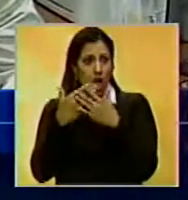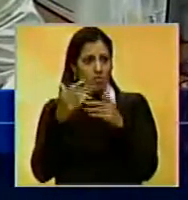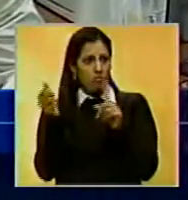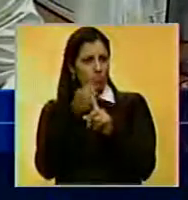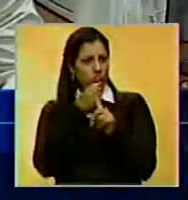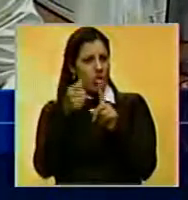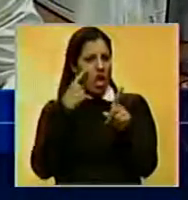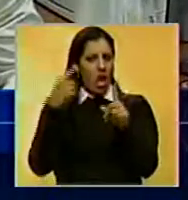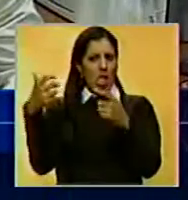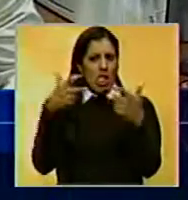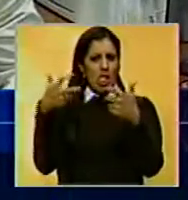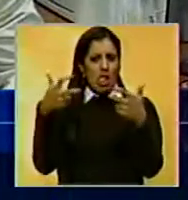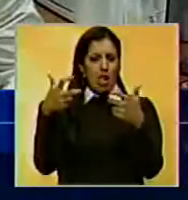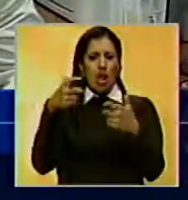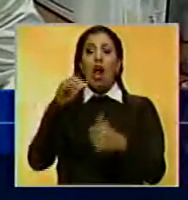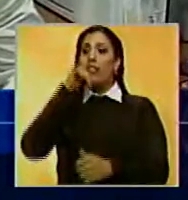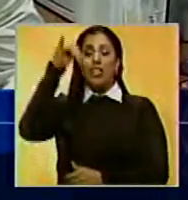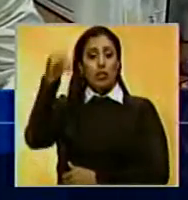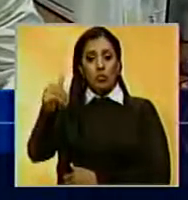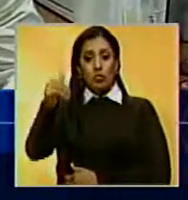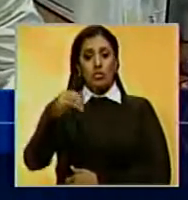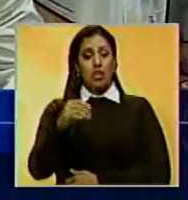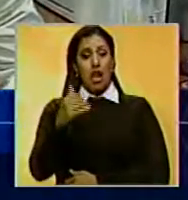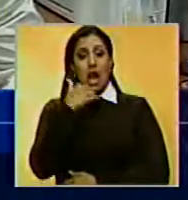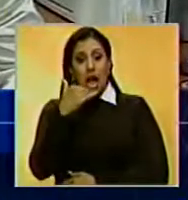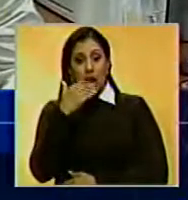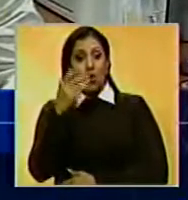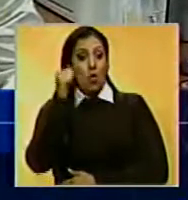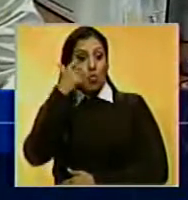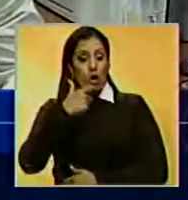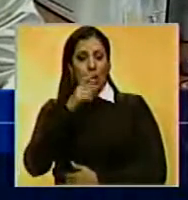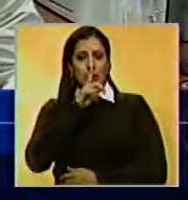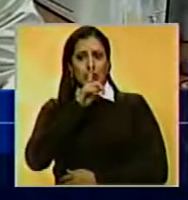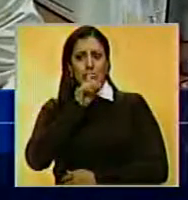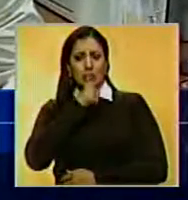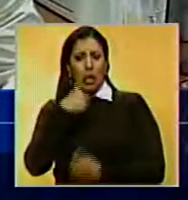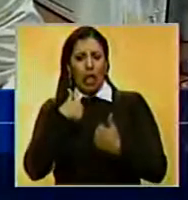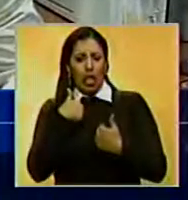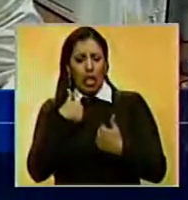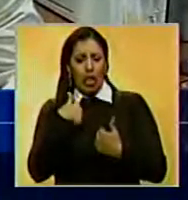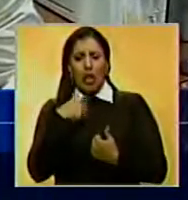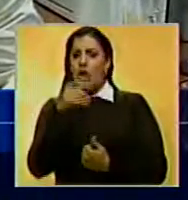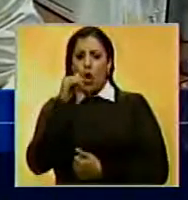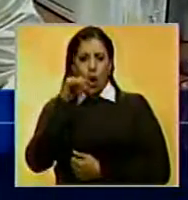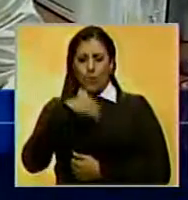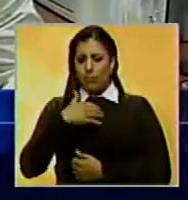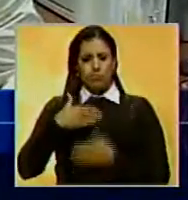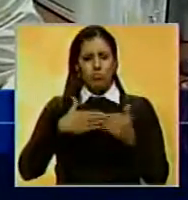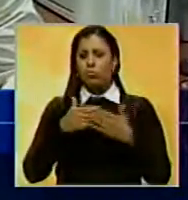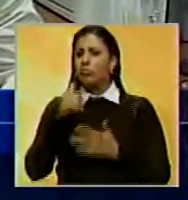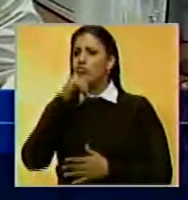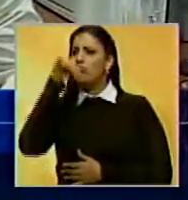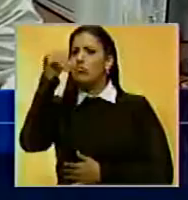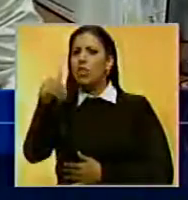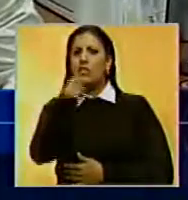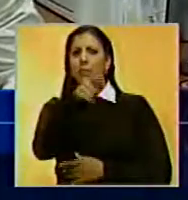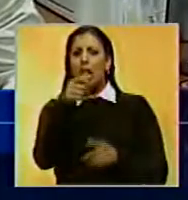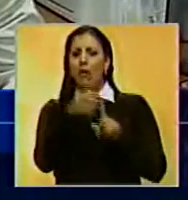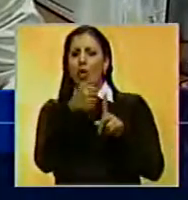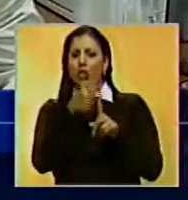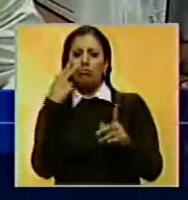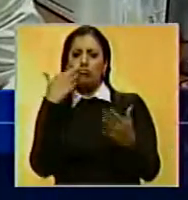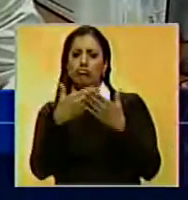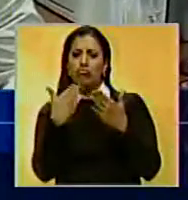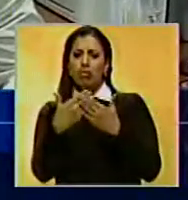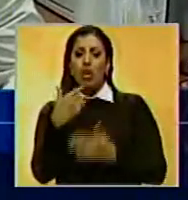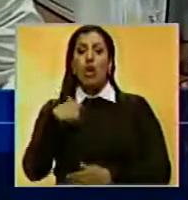efectivamente existe algún maltrato familiar de lo que la mujer no es capaz de denunciar, bueno, que acudan ellos y se aperture al